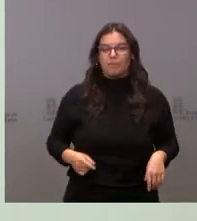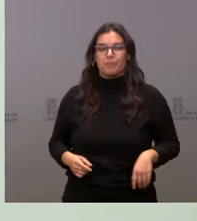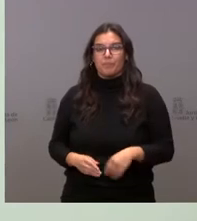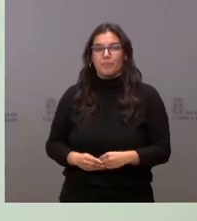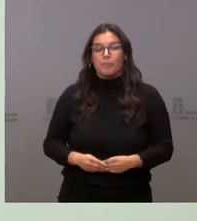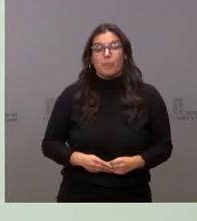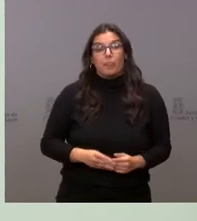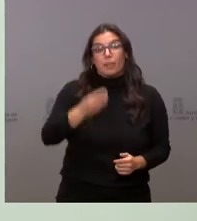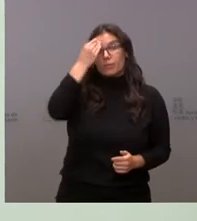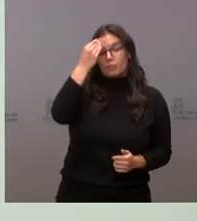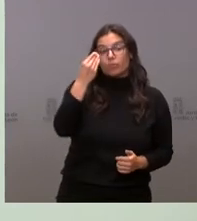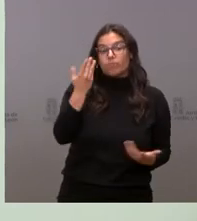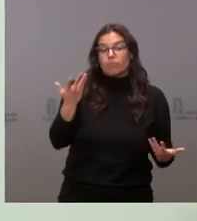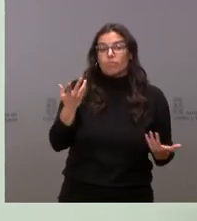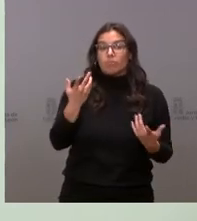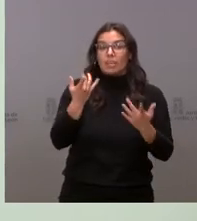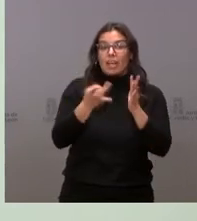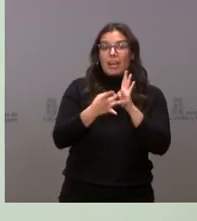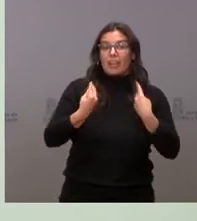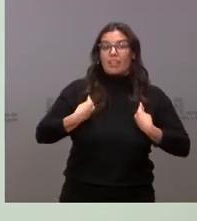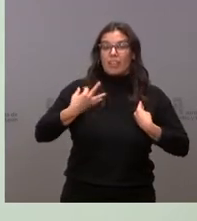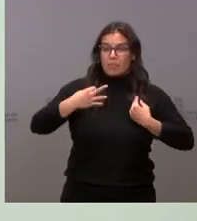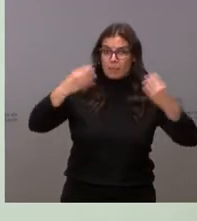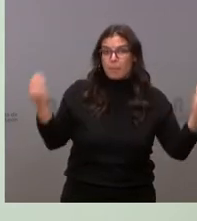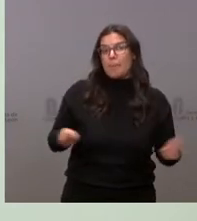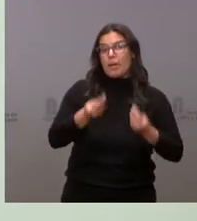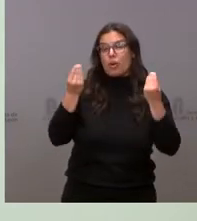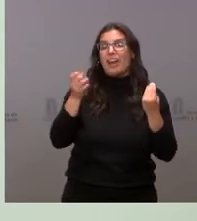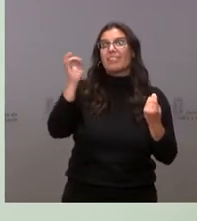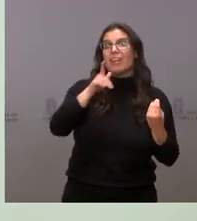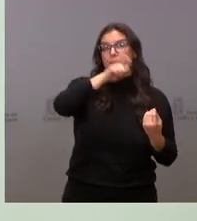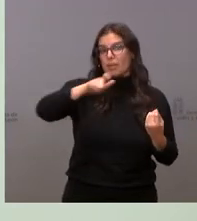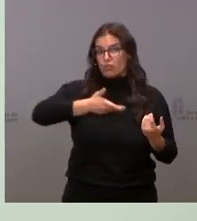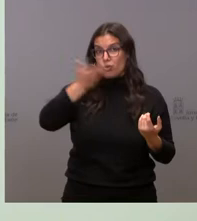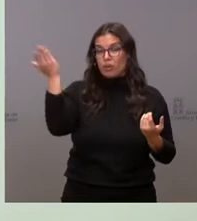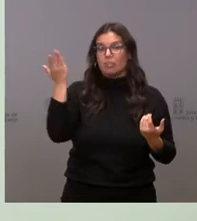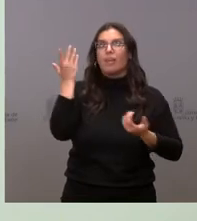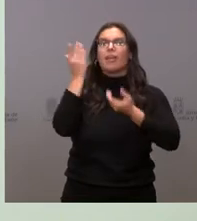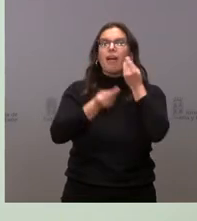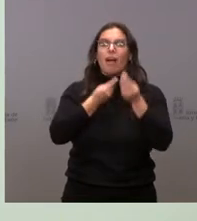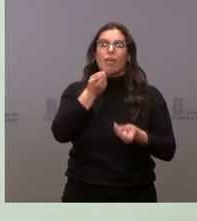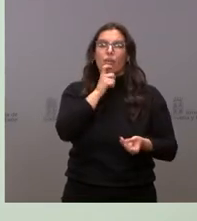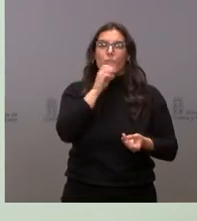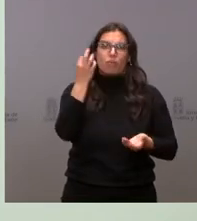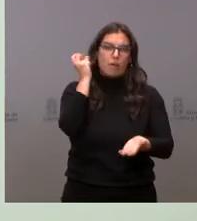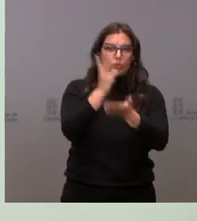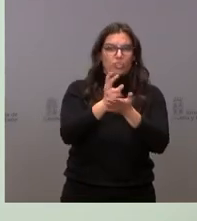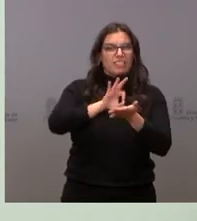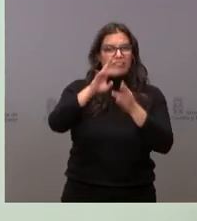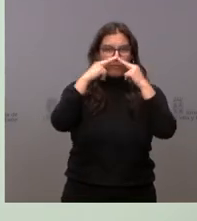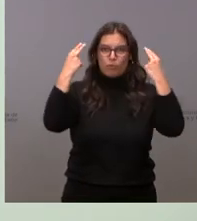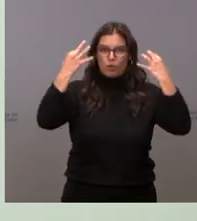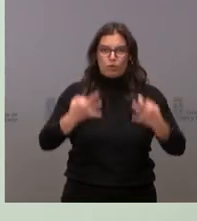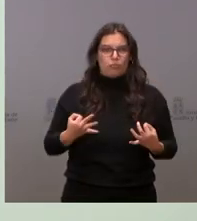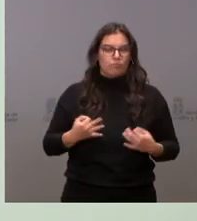Consideramos que hay que seguir mejorando la calidad de vida de las personas y para ello tenemos que apostar por los servicios públicos.